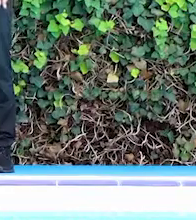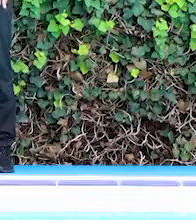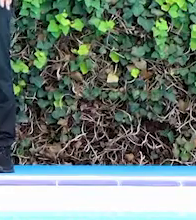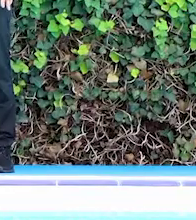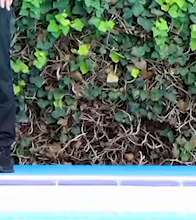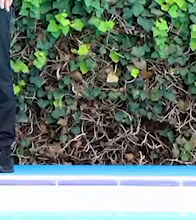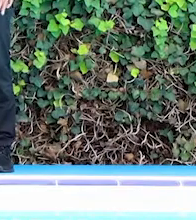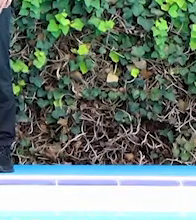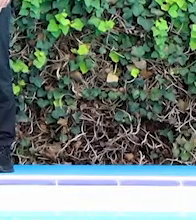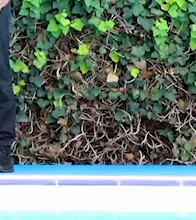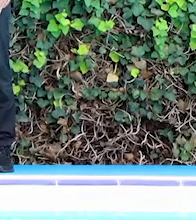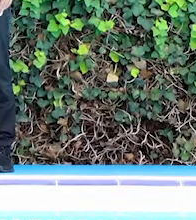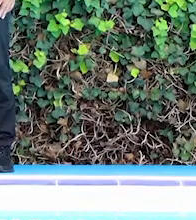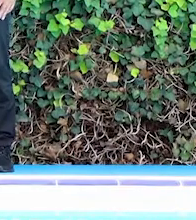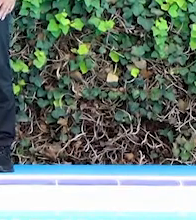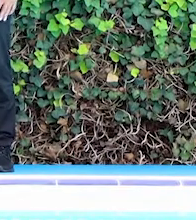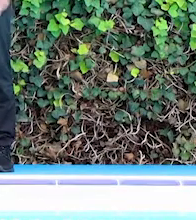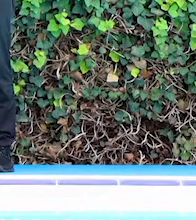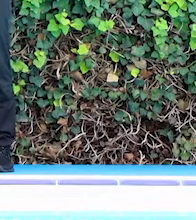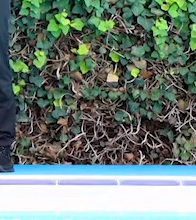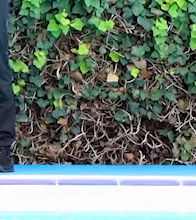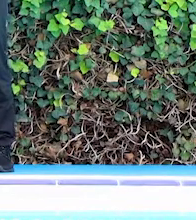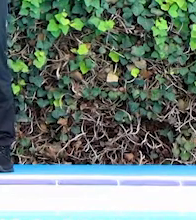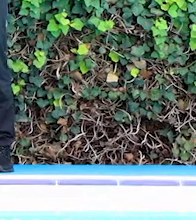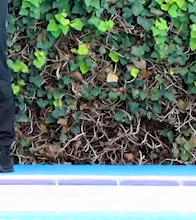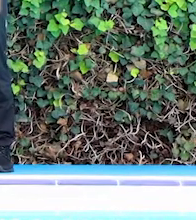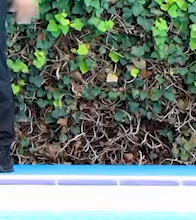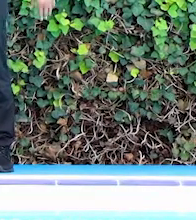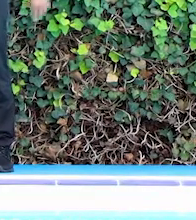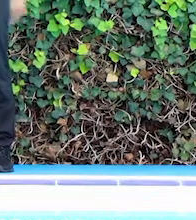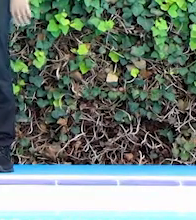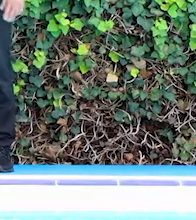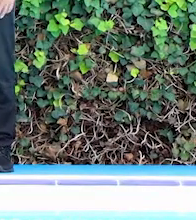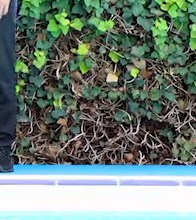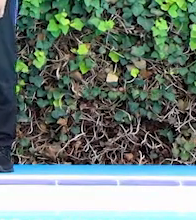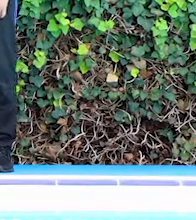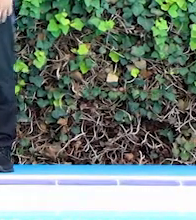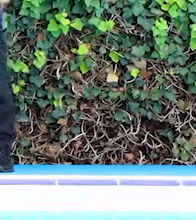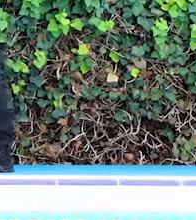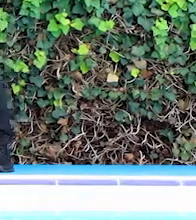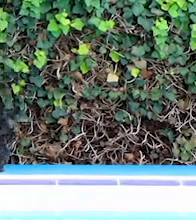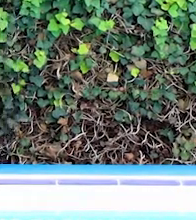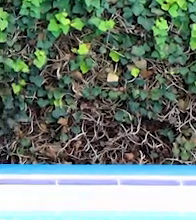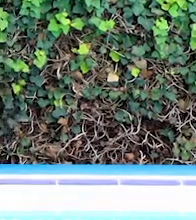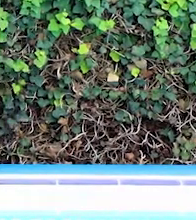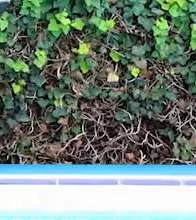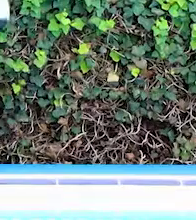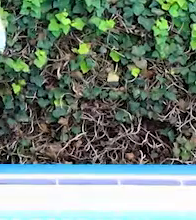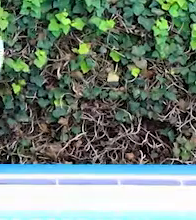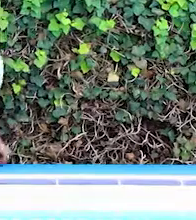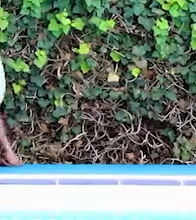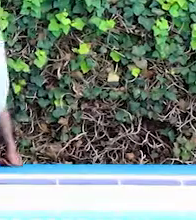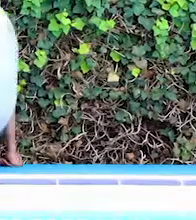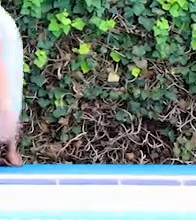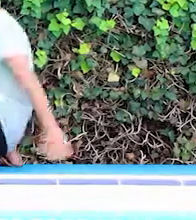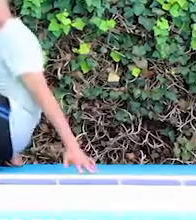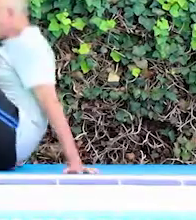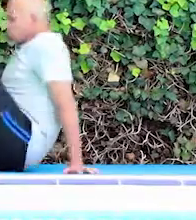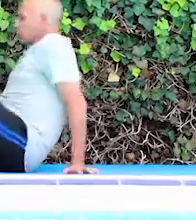Tratando de evitar que nuestros talones peguen en el suelo. ¿Sí? Nos acostamos. De ahí.